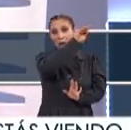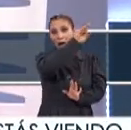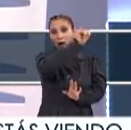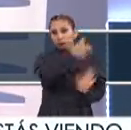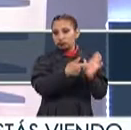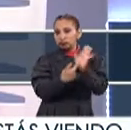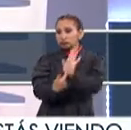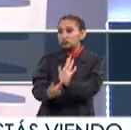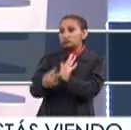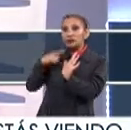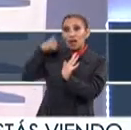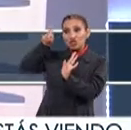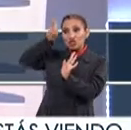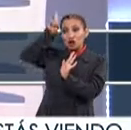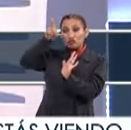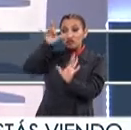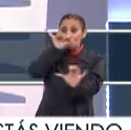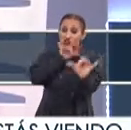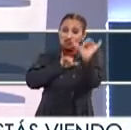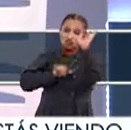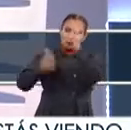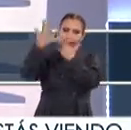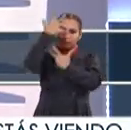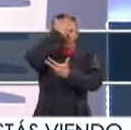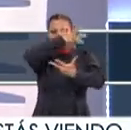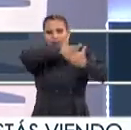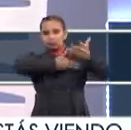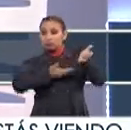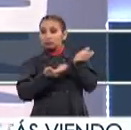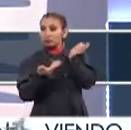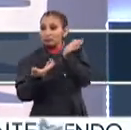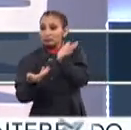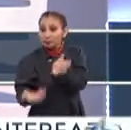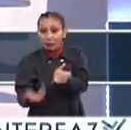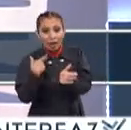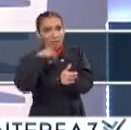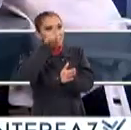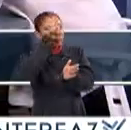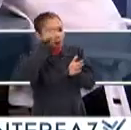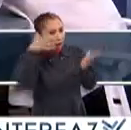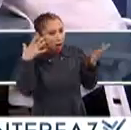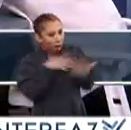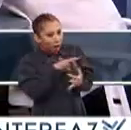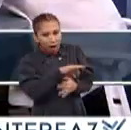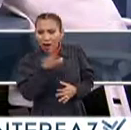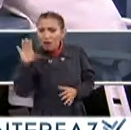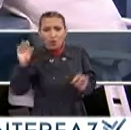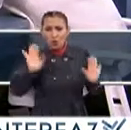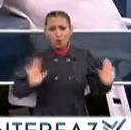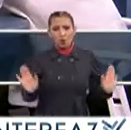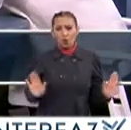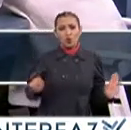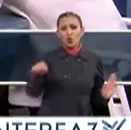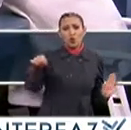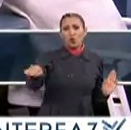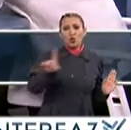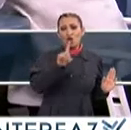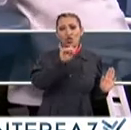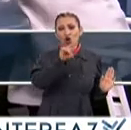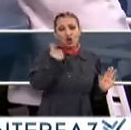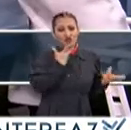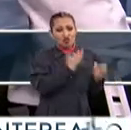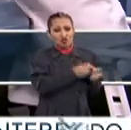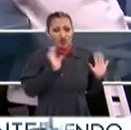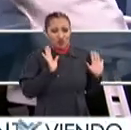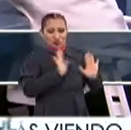presenta el vino A los dioses Se ponen una de aquellas Y entonces Los dioses olímpicos Les dicen a Zeus Que no quieren que Dionisos esté